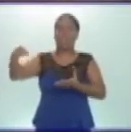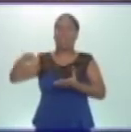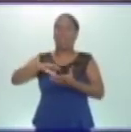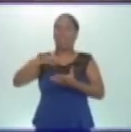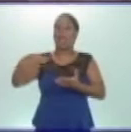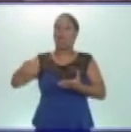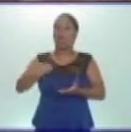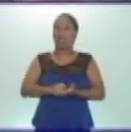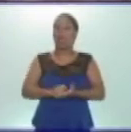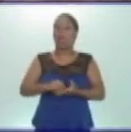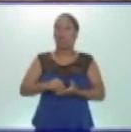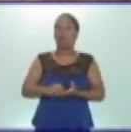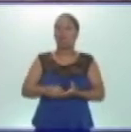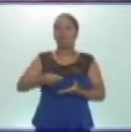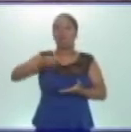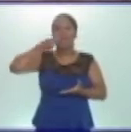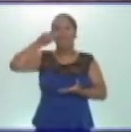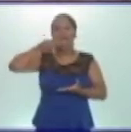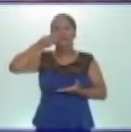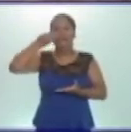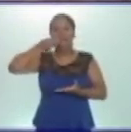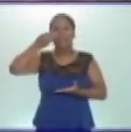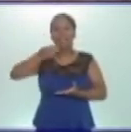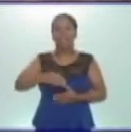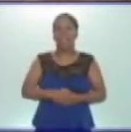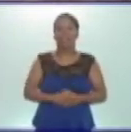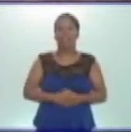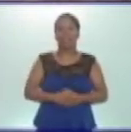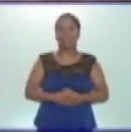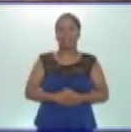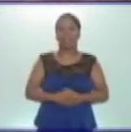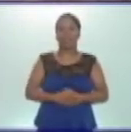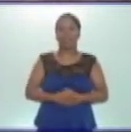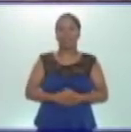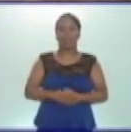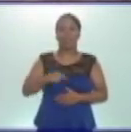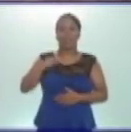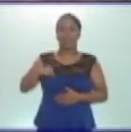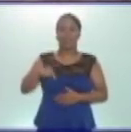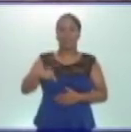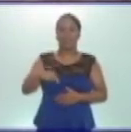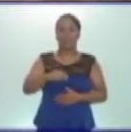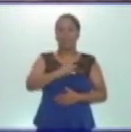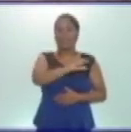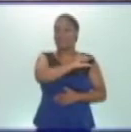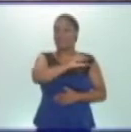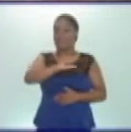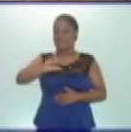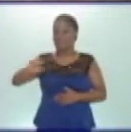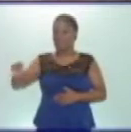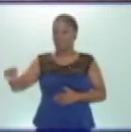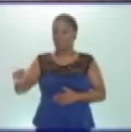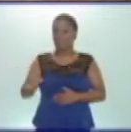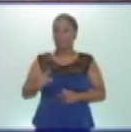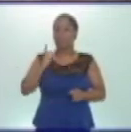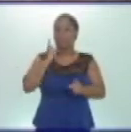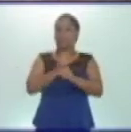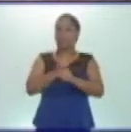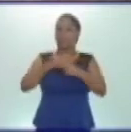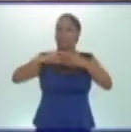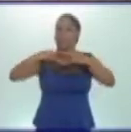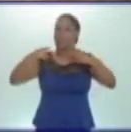avena. ¡Mmm, qué rico! En este nivel, también se encuentran las pastas,